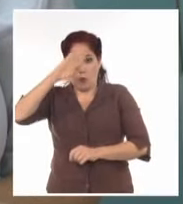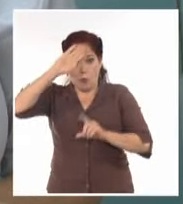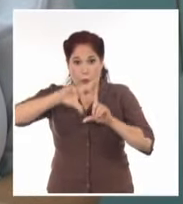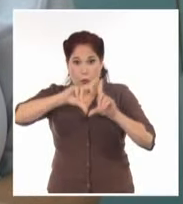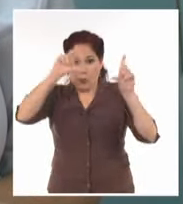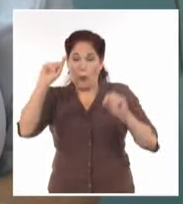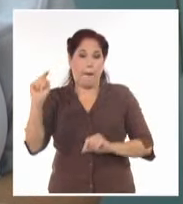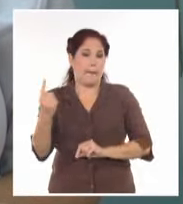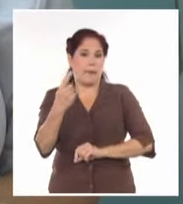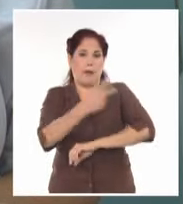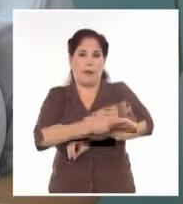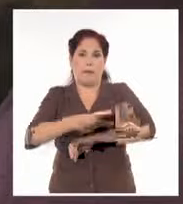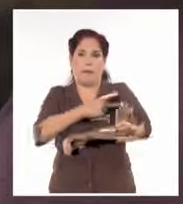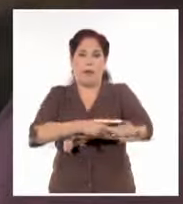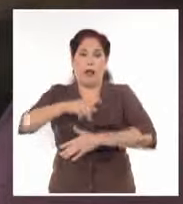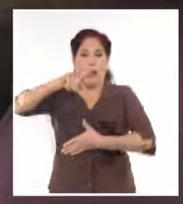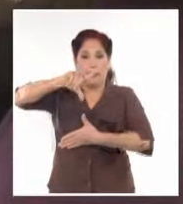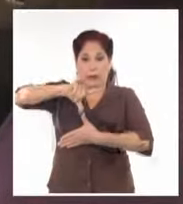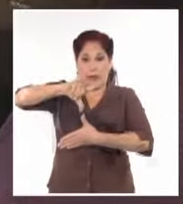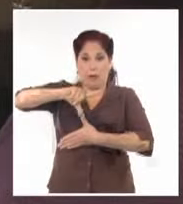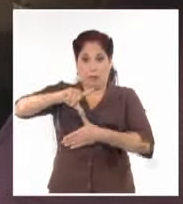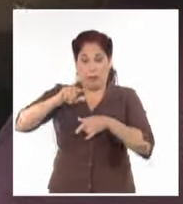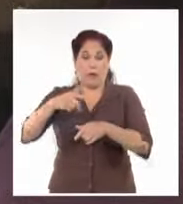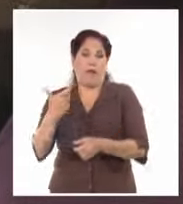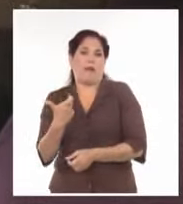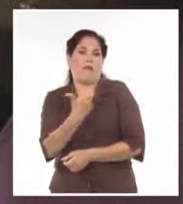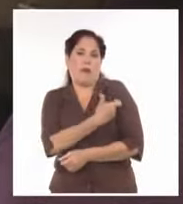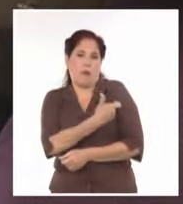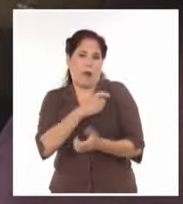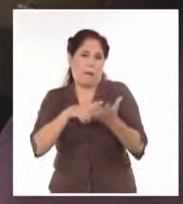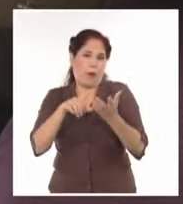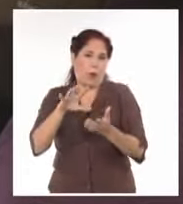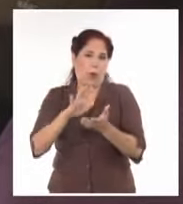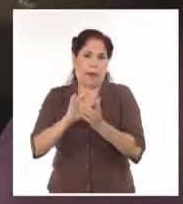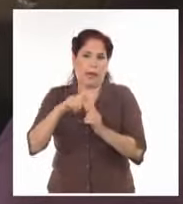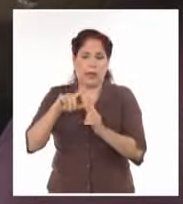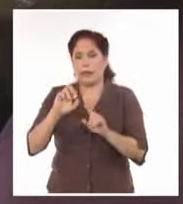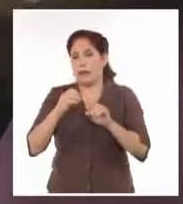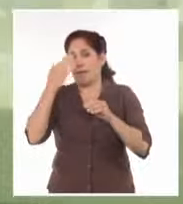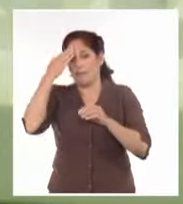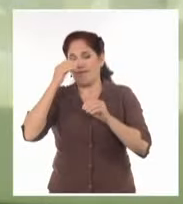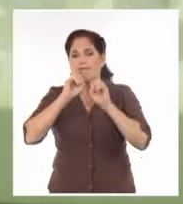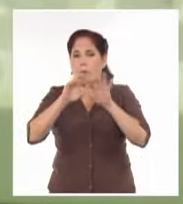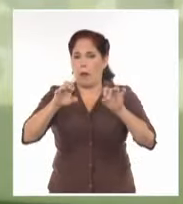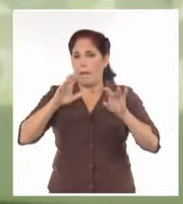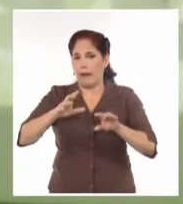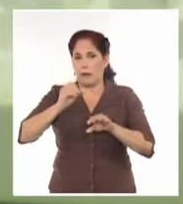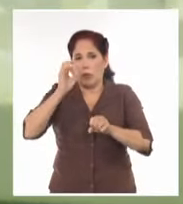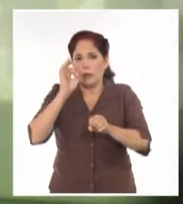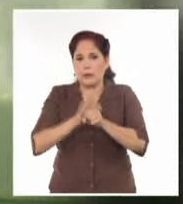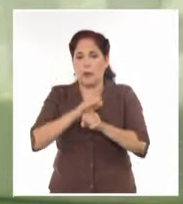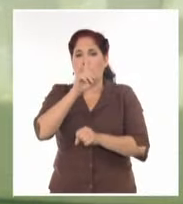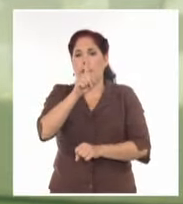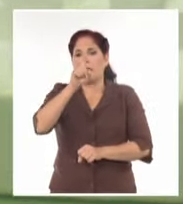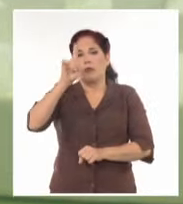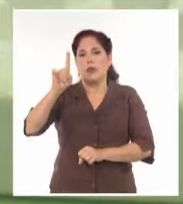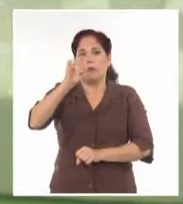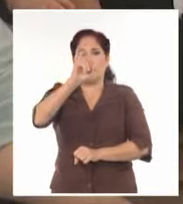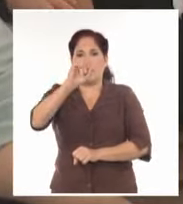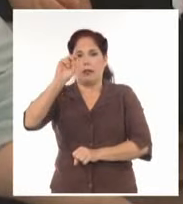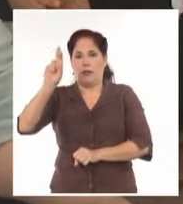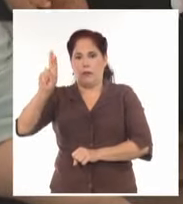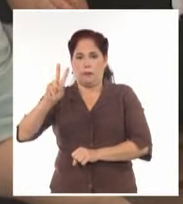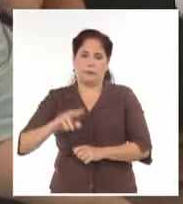de Latinoamérica declarado libre de poliomielitis gracias a las campañas de vacunación iniciadas en mil novecientos sesenta y dos.